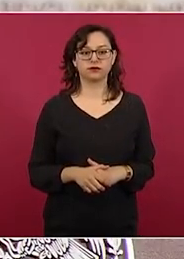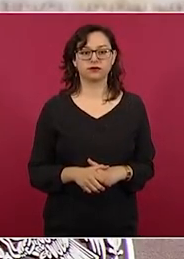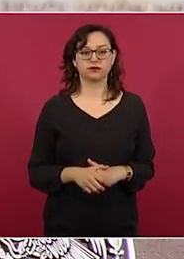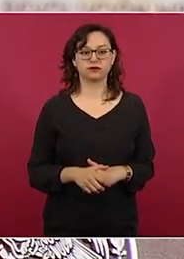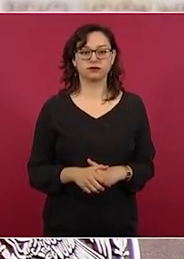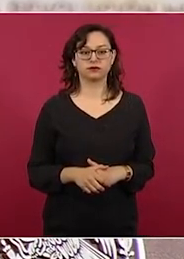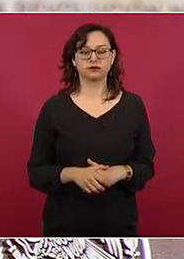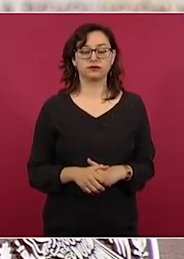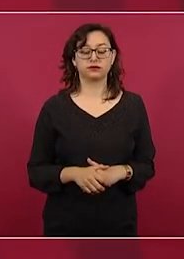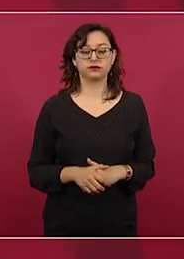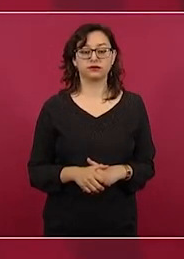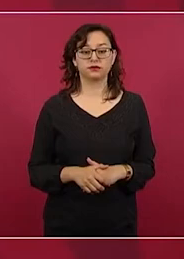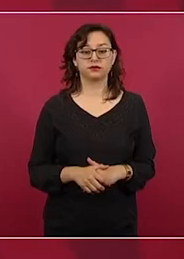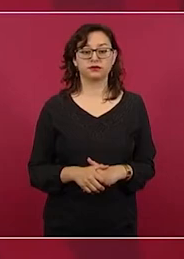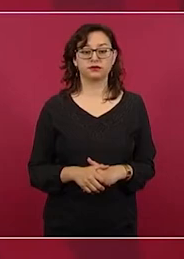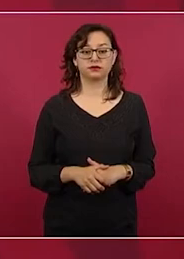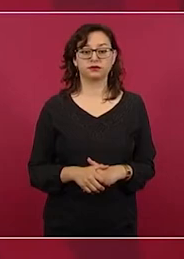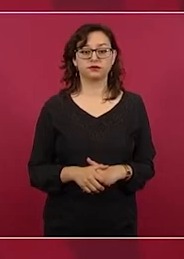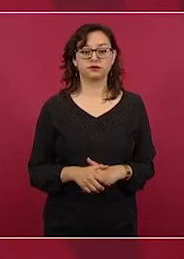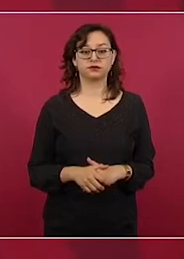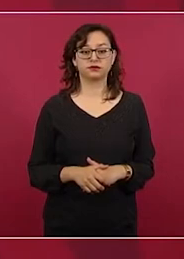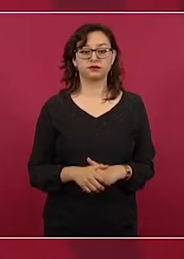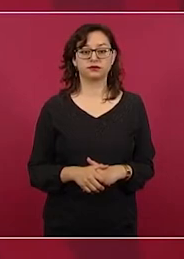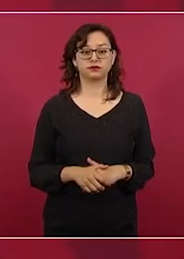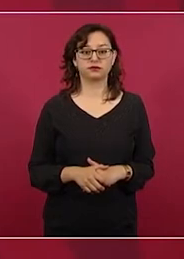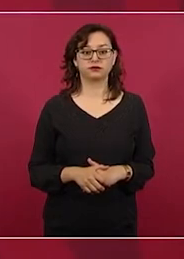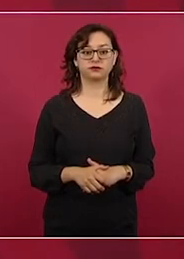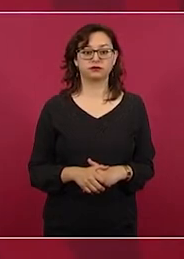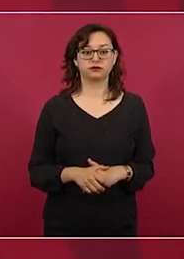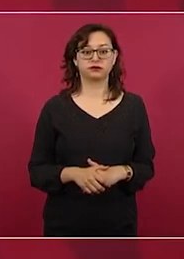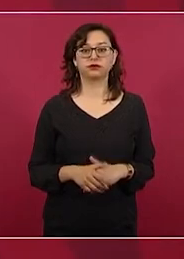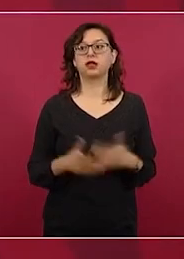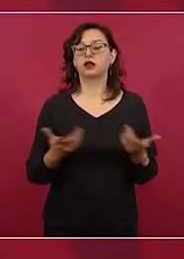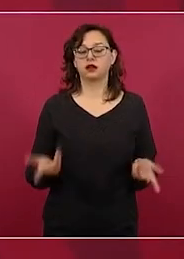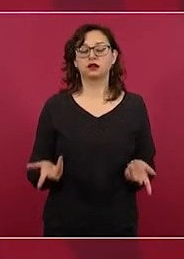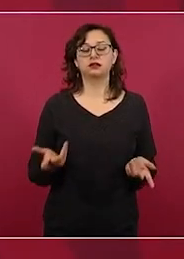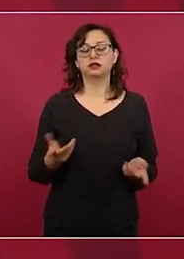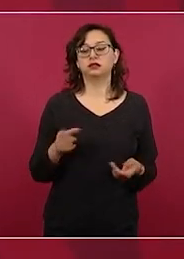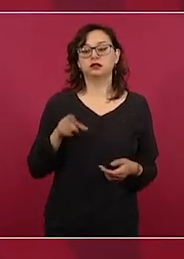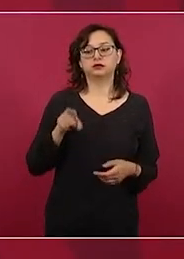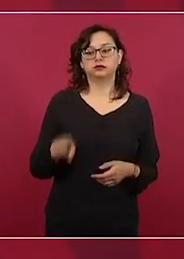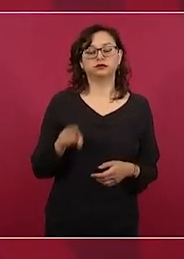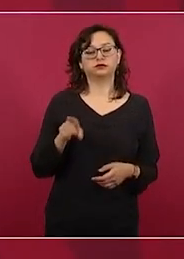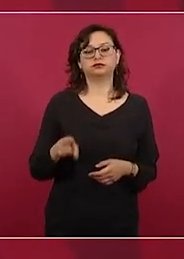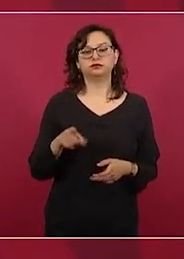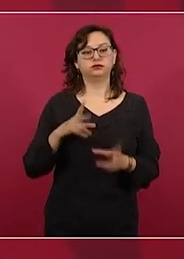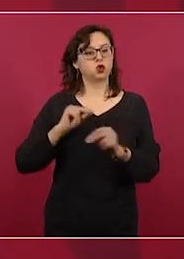a estar a partir de Honduras, porque tiene otra invitación,